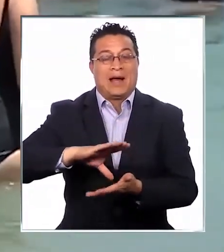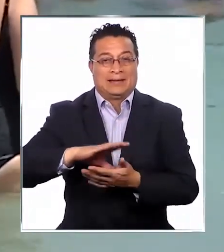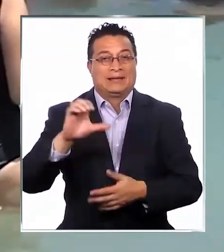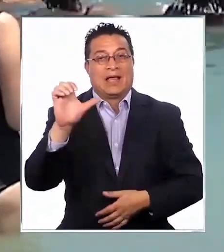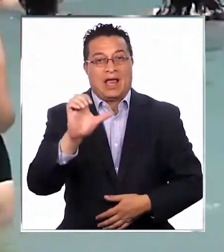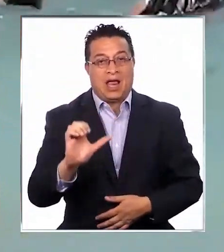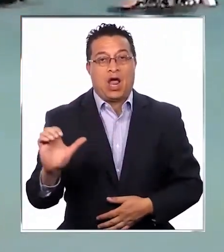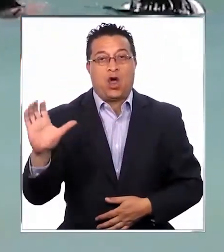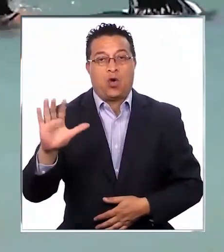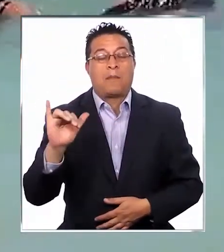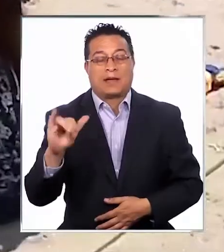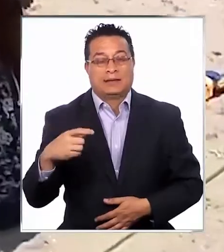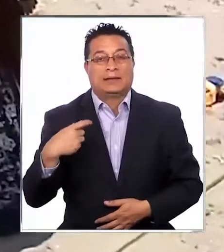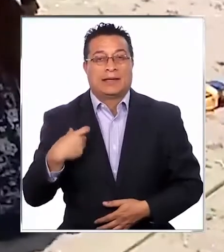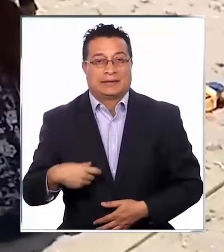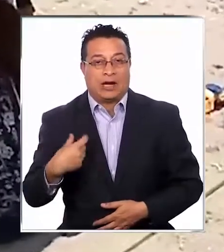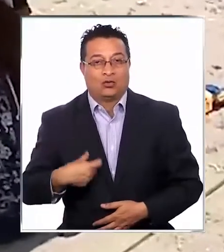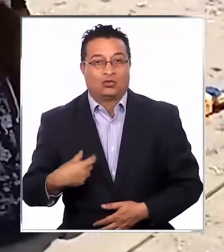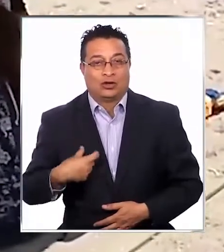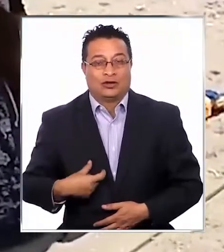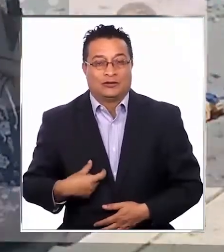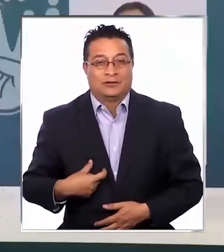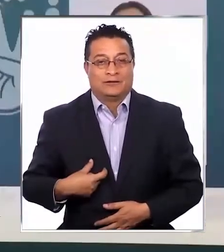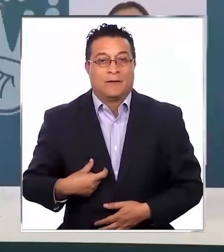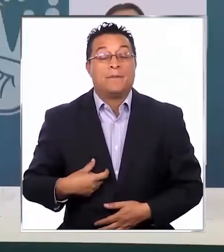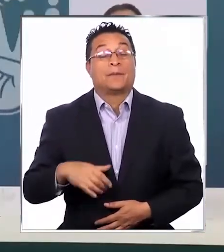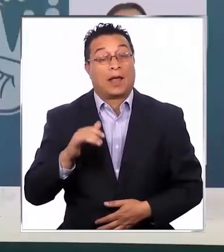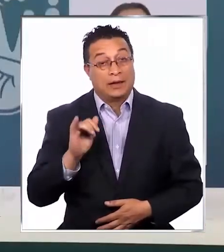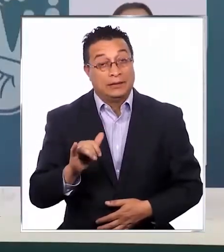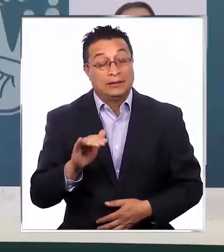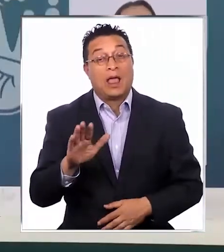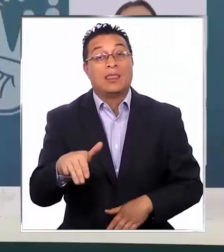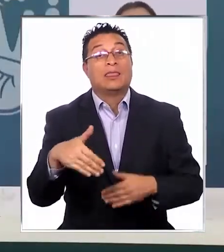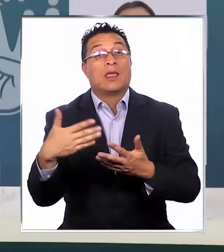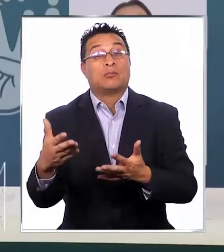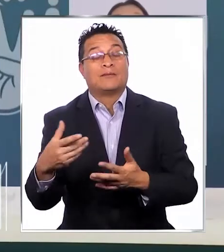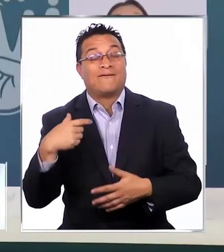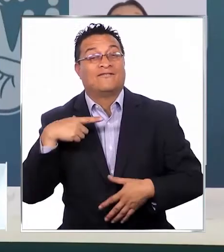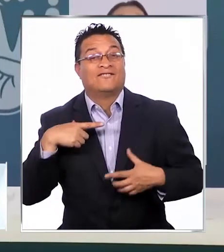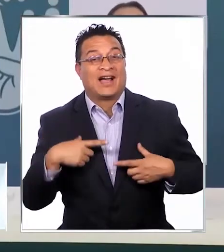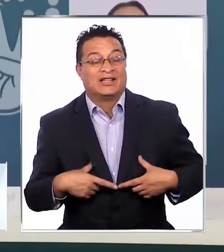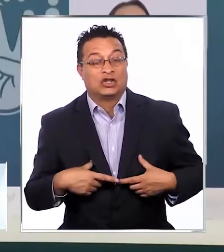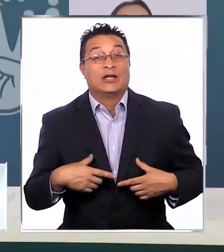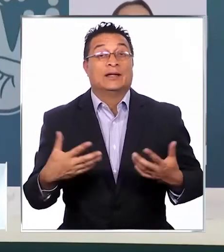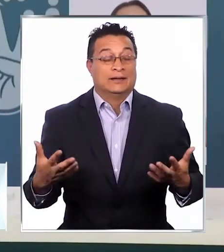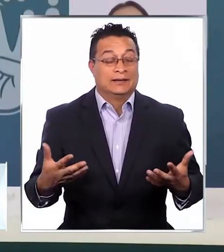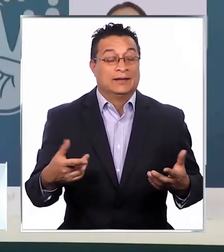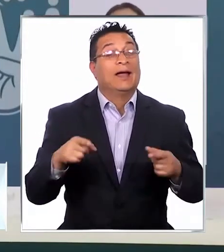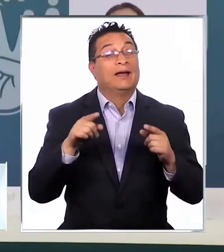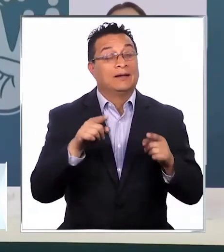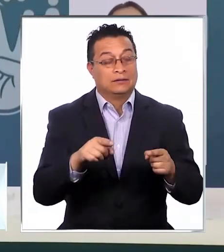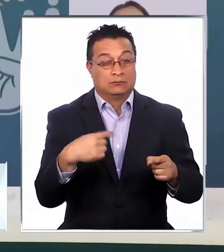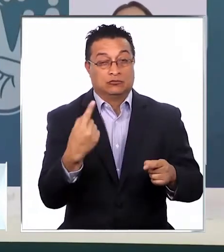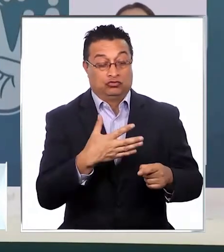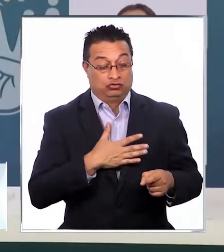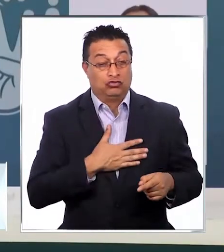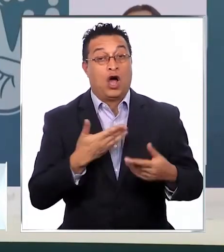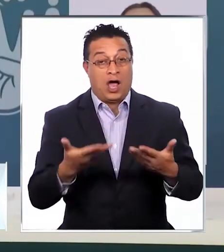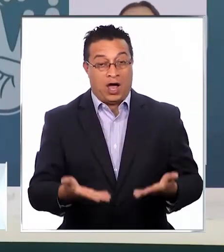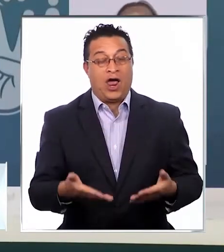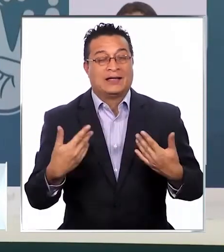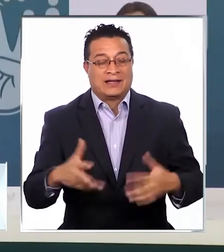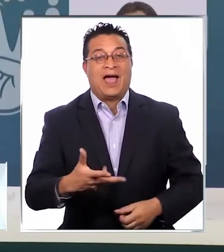de Europa y también en Estados Unidos y fue después de las vacaciones. Sin embargo, nosotros estamos